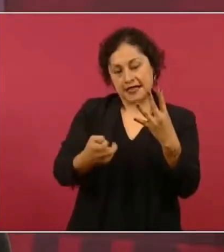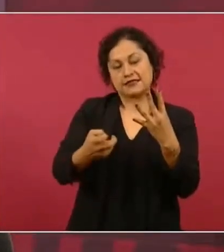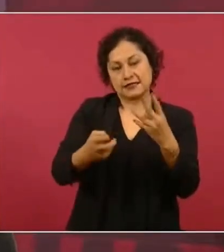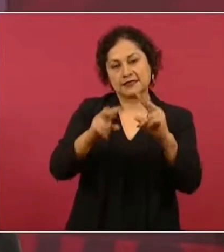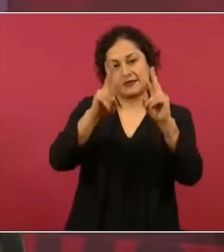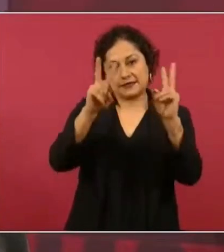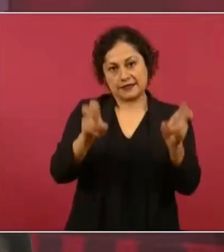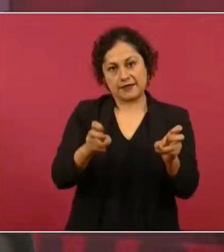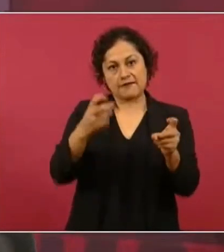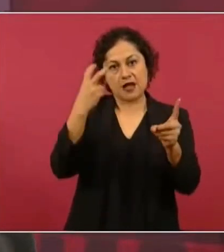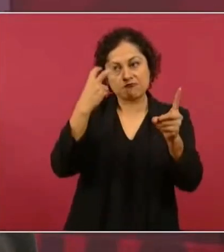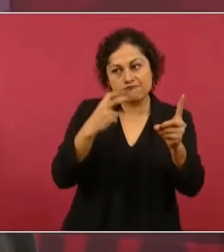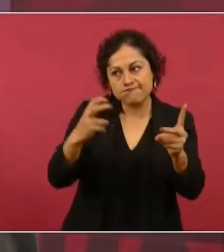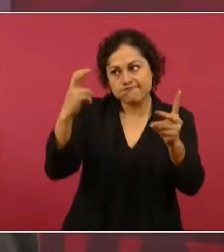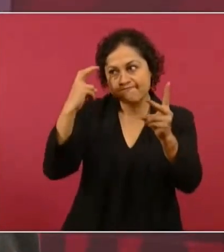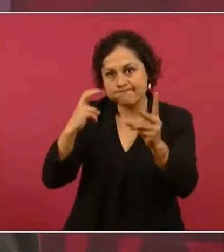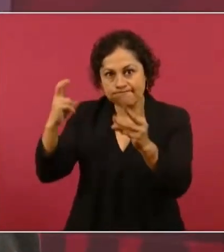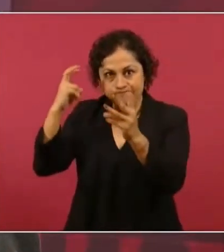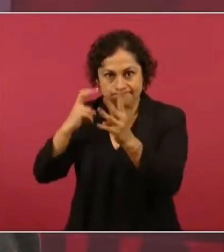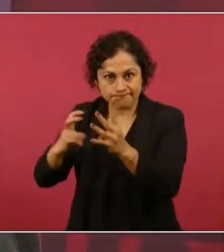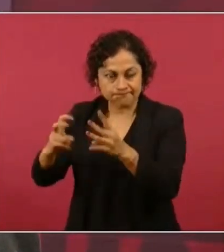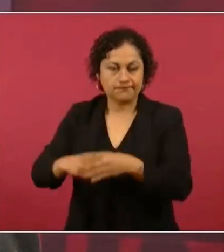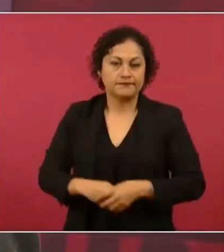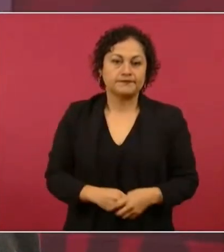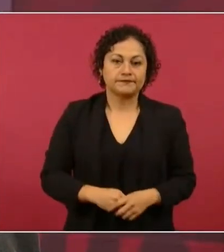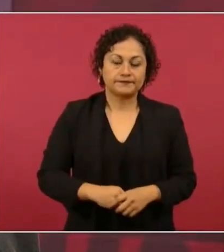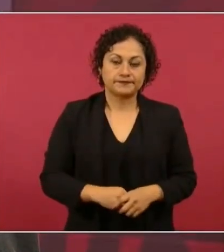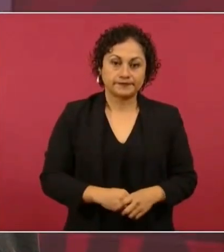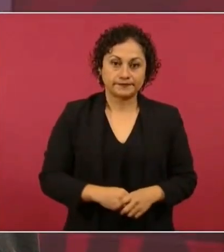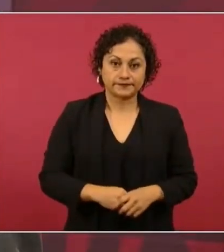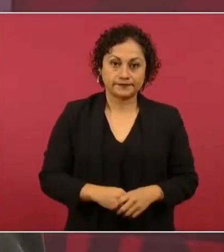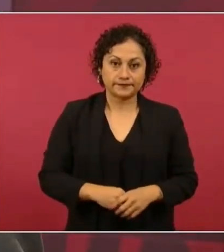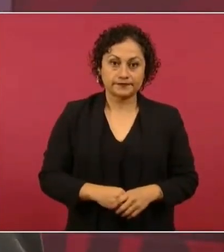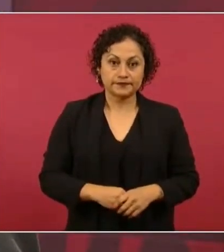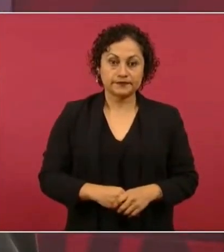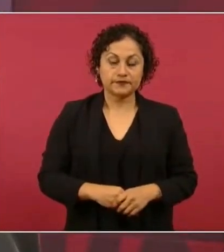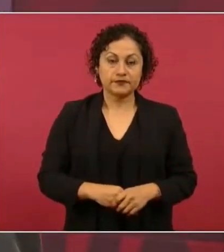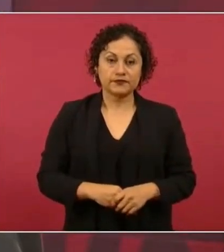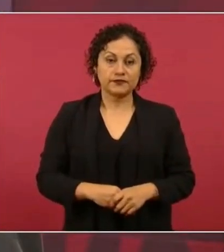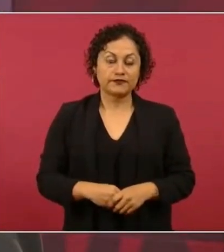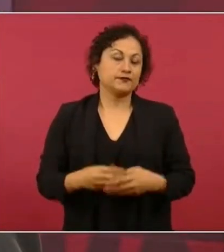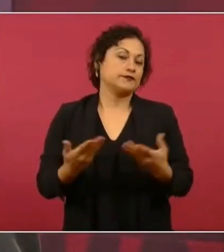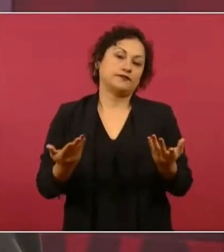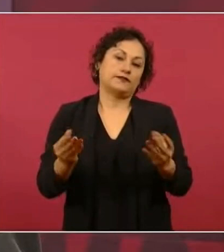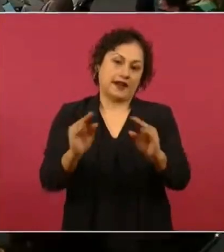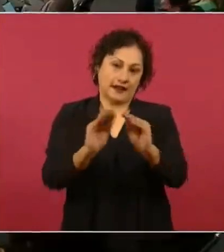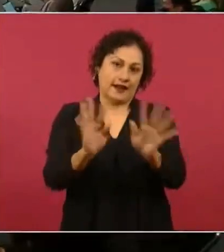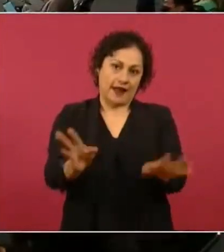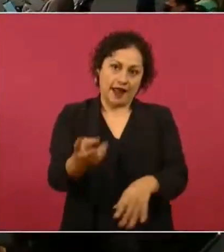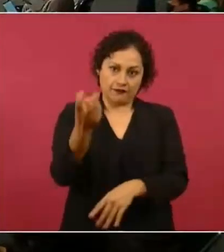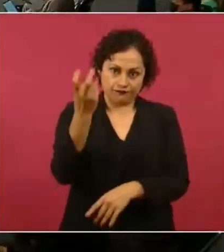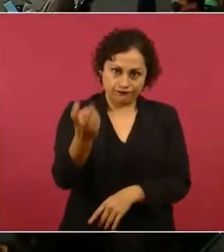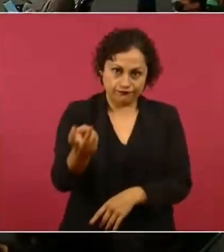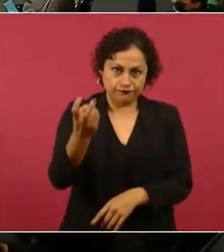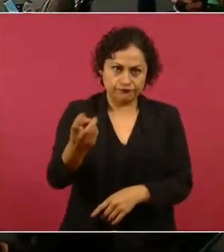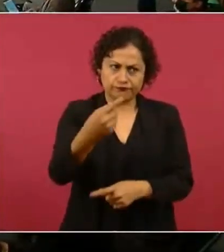temas. Y sí, desde luego también todo,